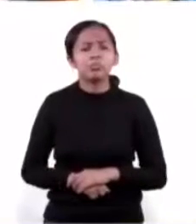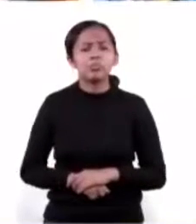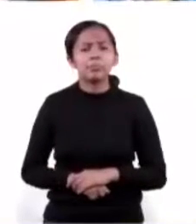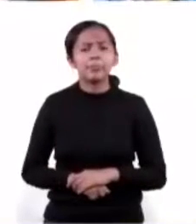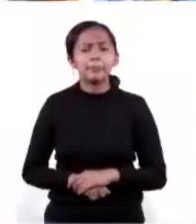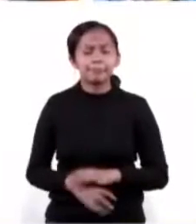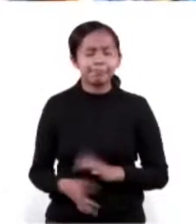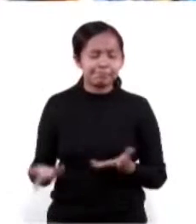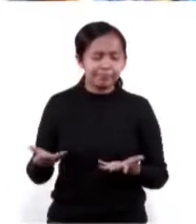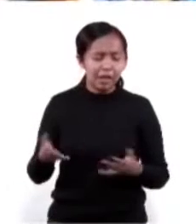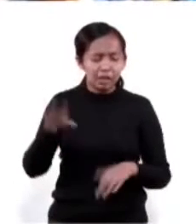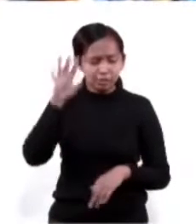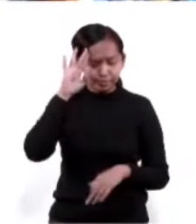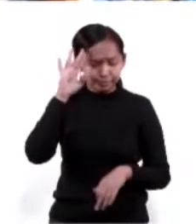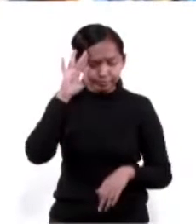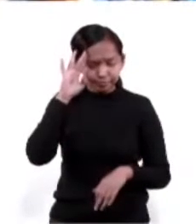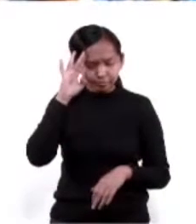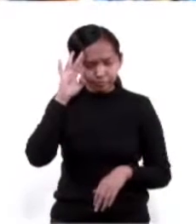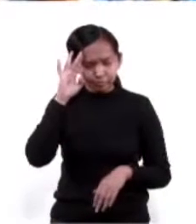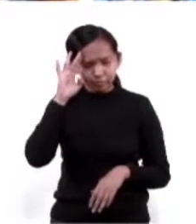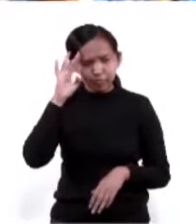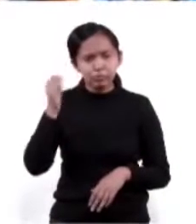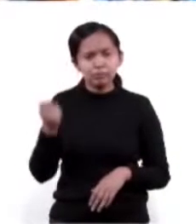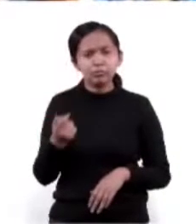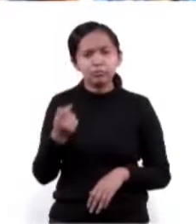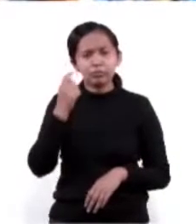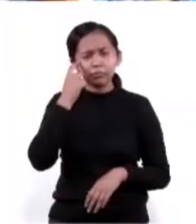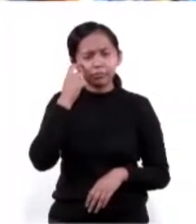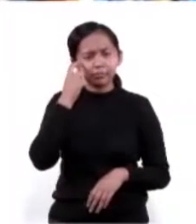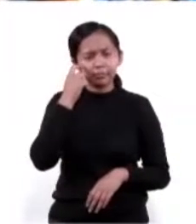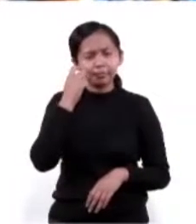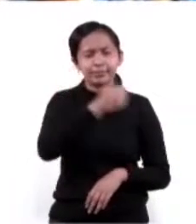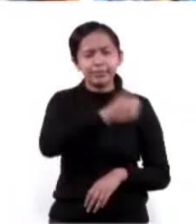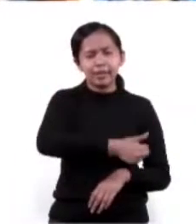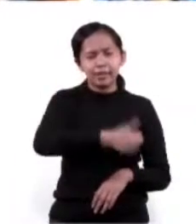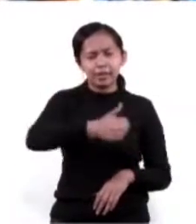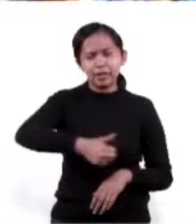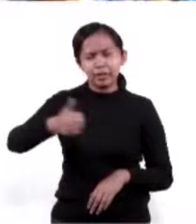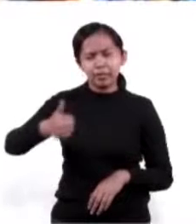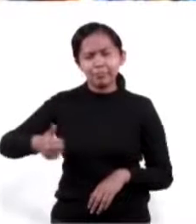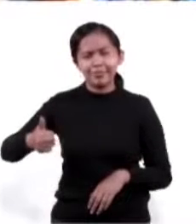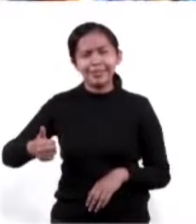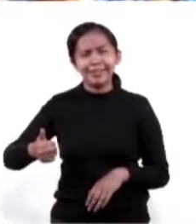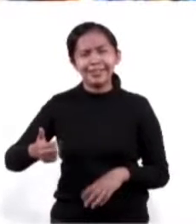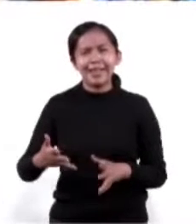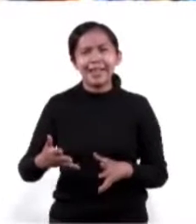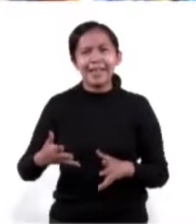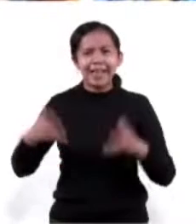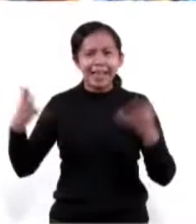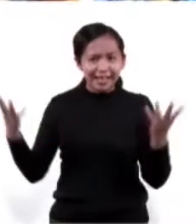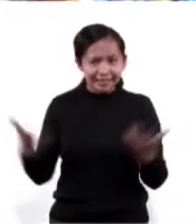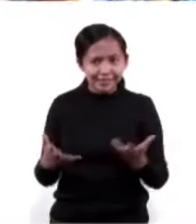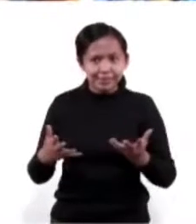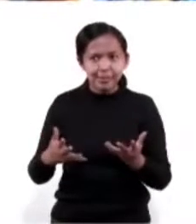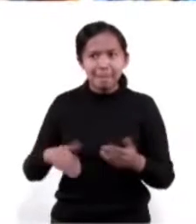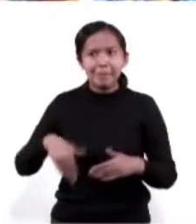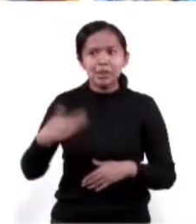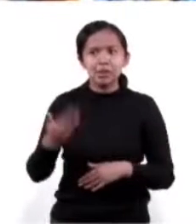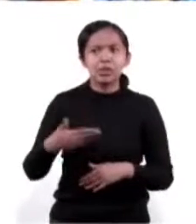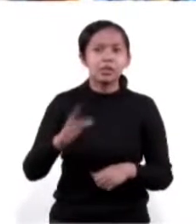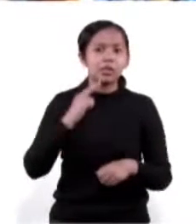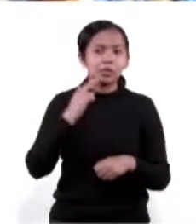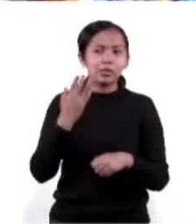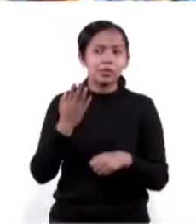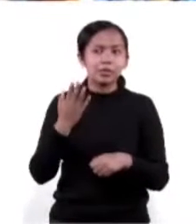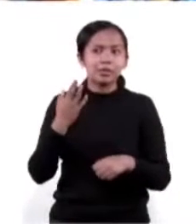Yo creo que cada quien es responsable de sus propios actos y de sus propias palabras